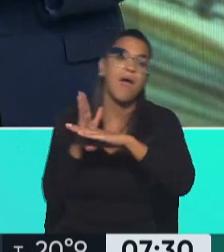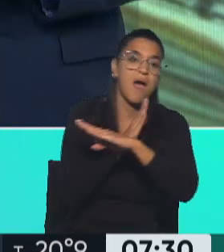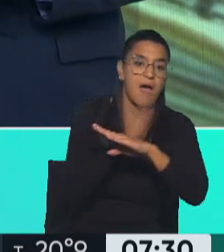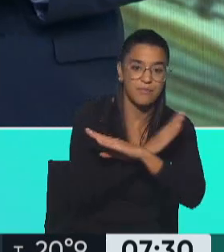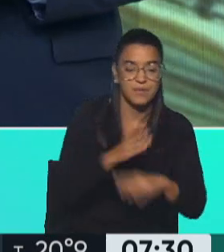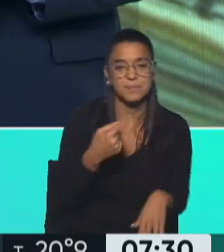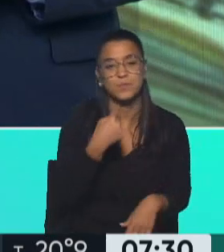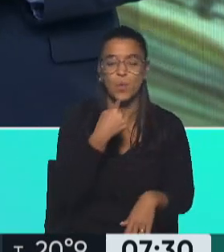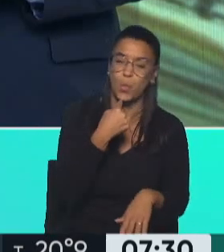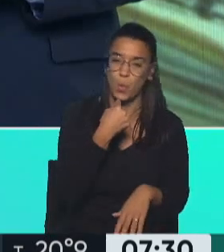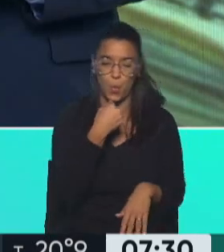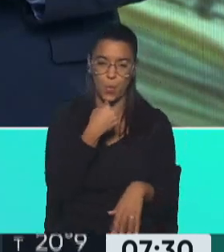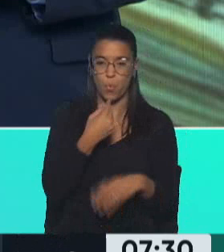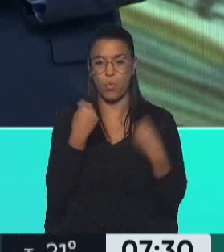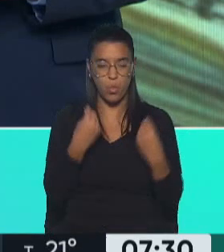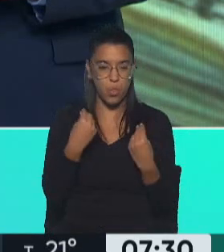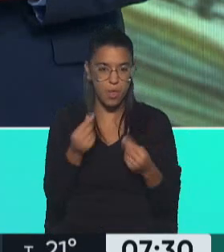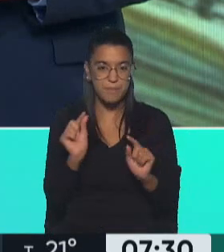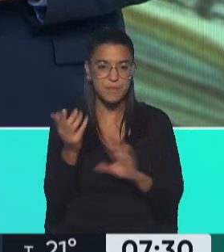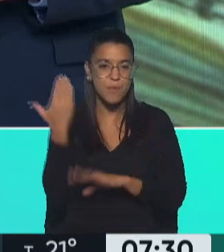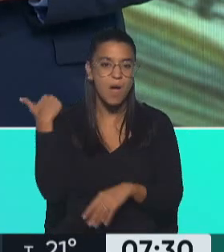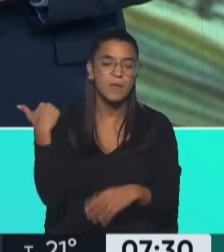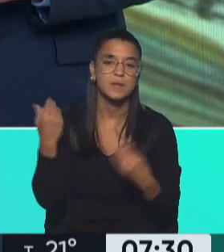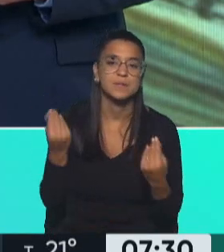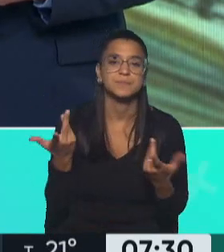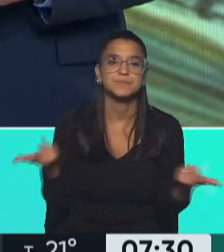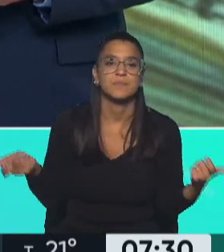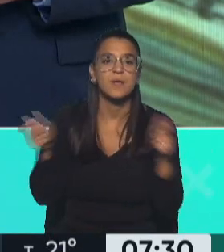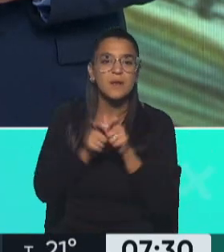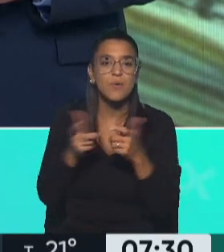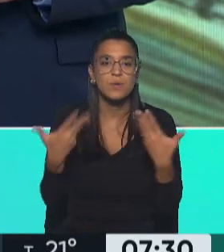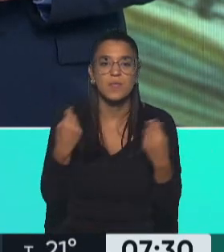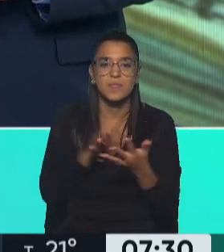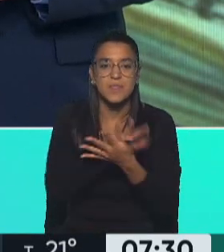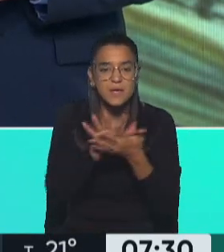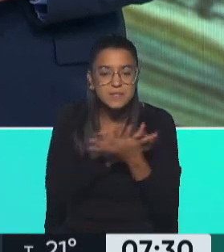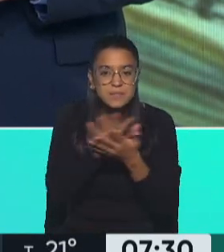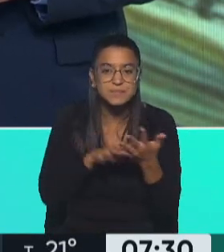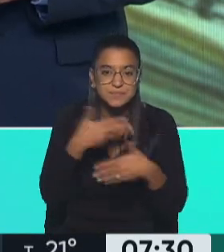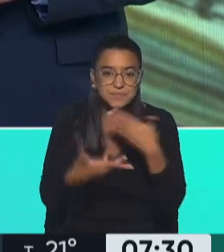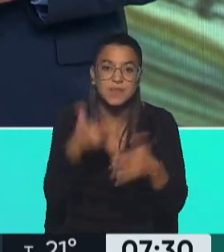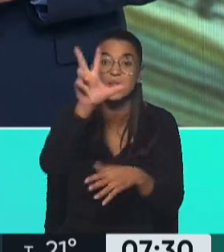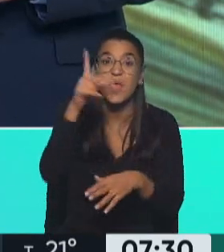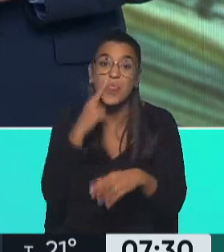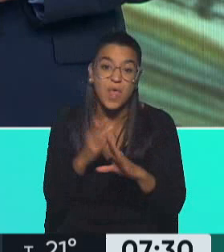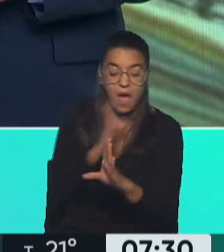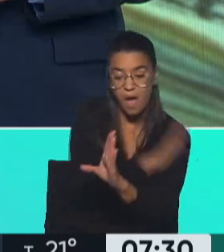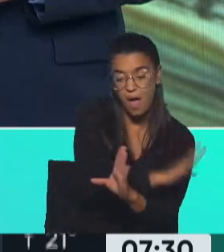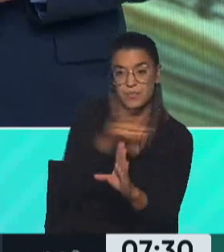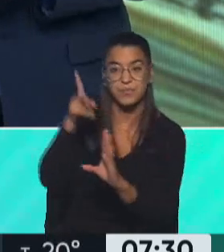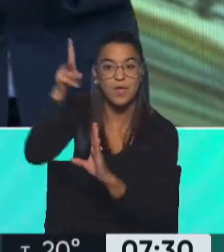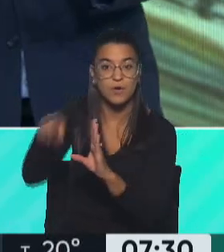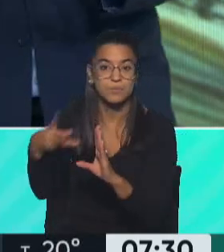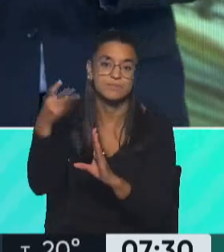Me permito dudar de la ingenuidad a la que hacías referencia recién respecto a las reuniones que se desarrollaron hasta tres días antes de que se dispusiera la